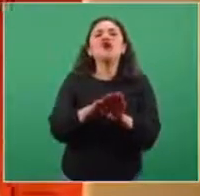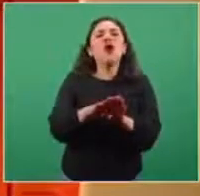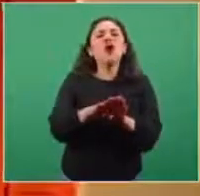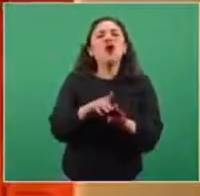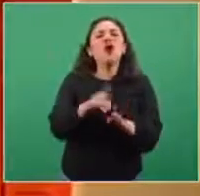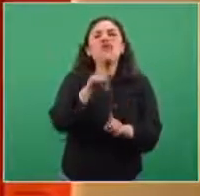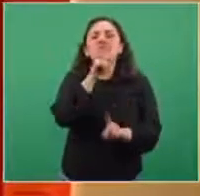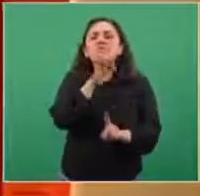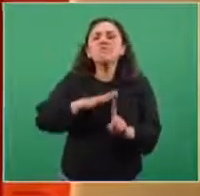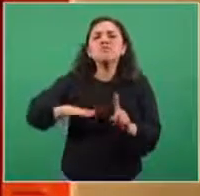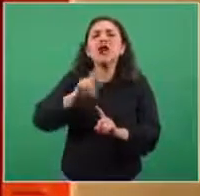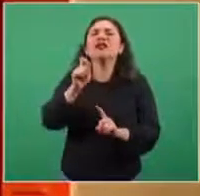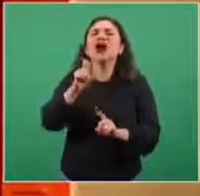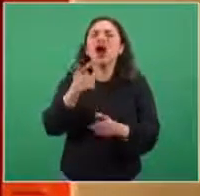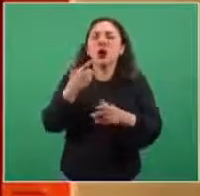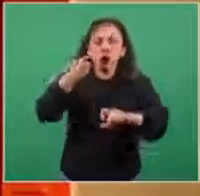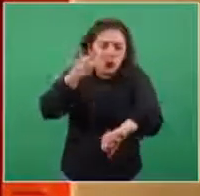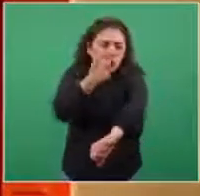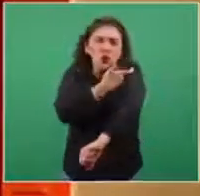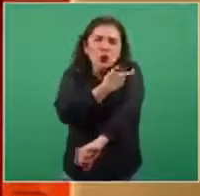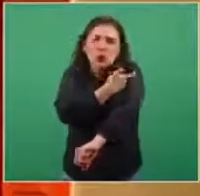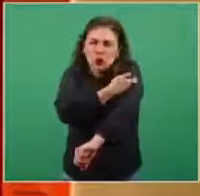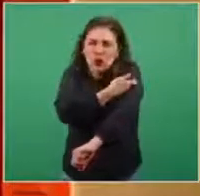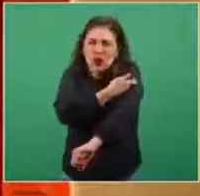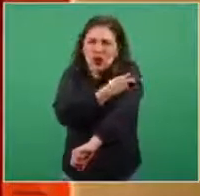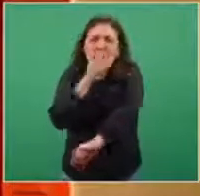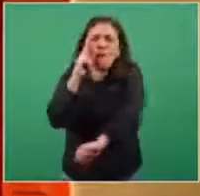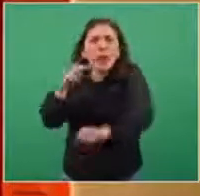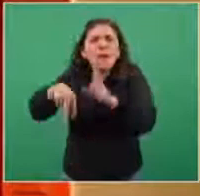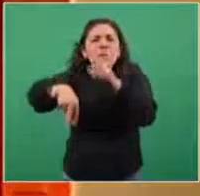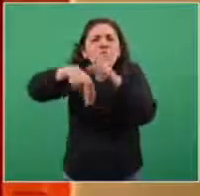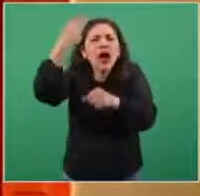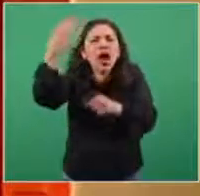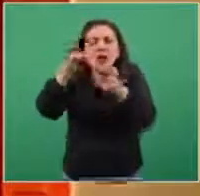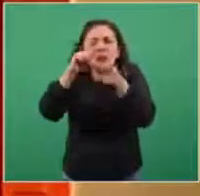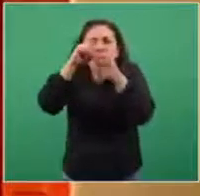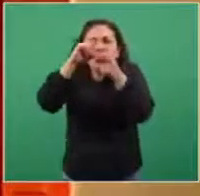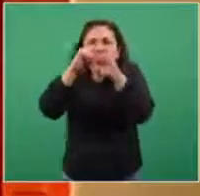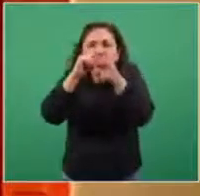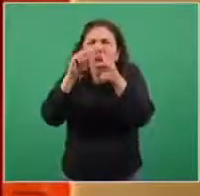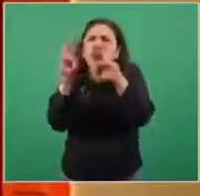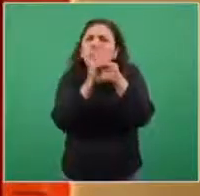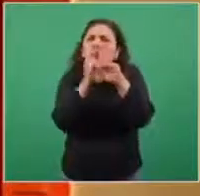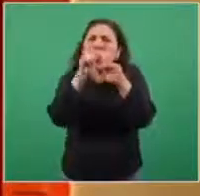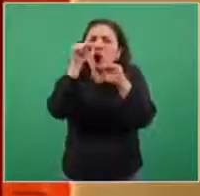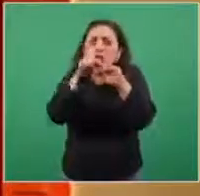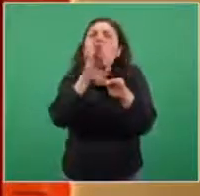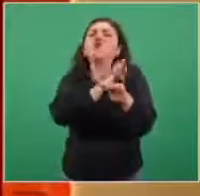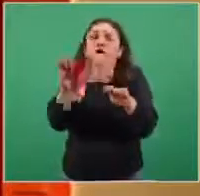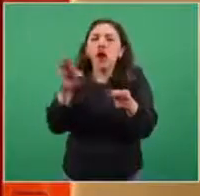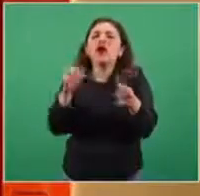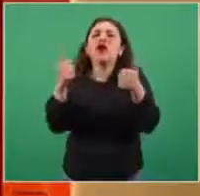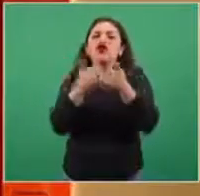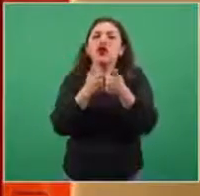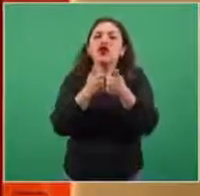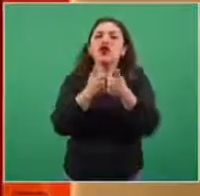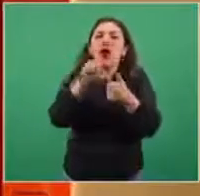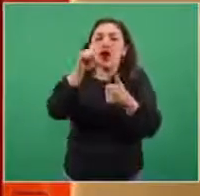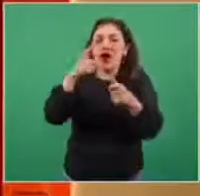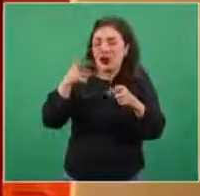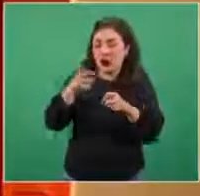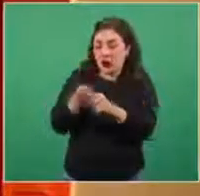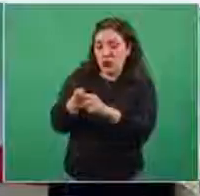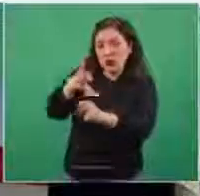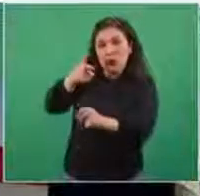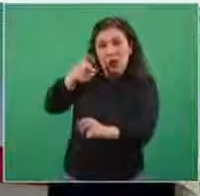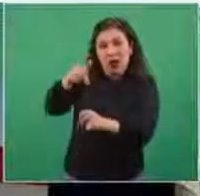de las jeringas y es esa parte en donde se puede sustraer con una jeringuilla de el vial, de la ampolleta